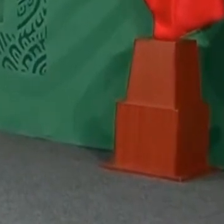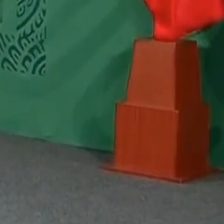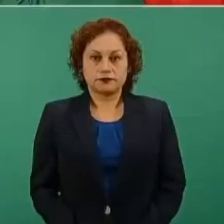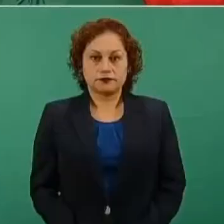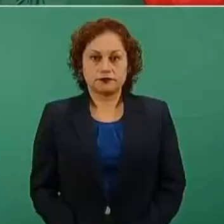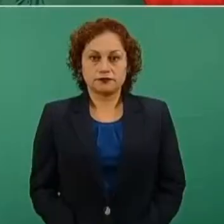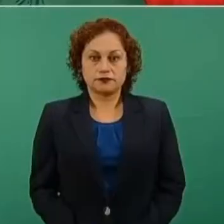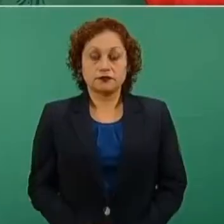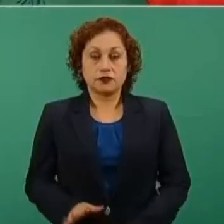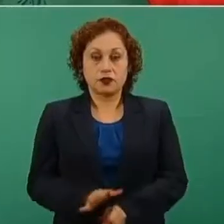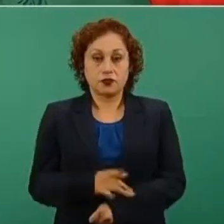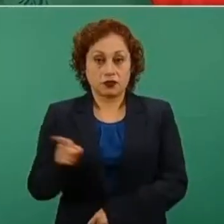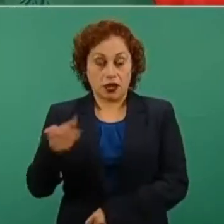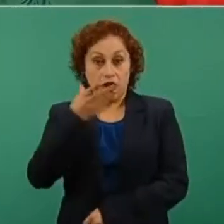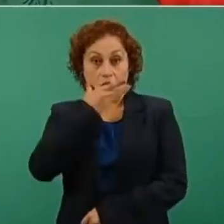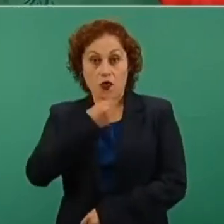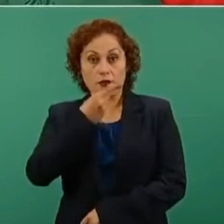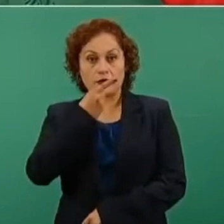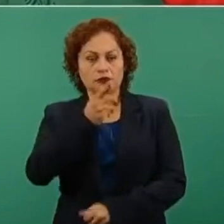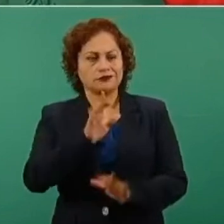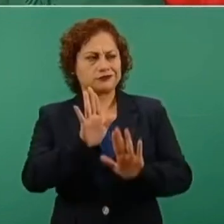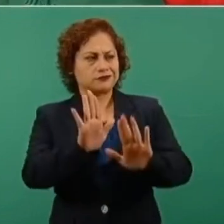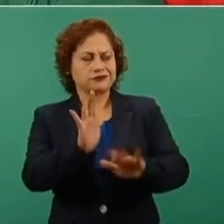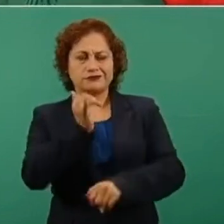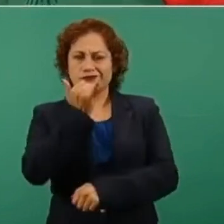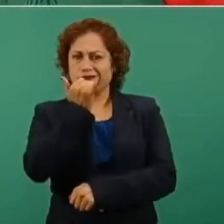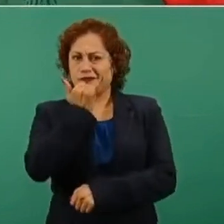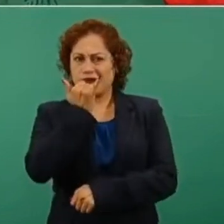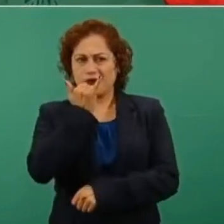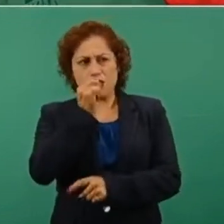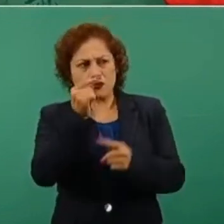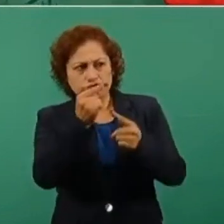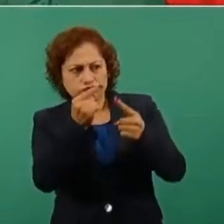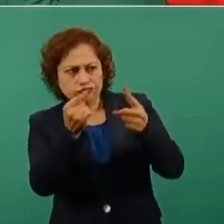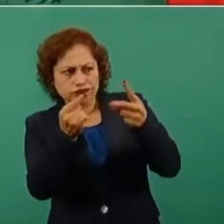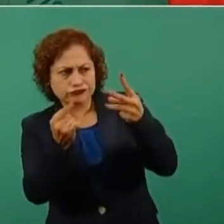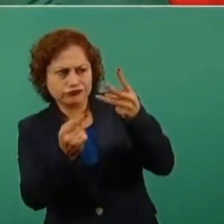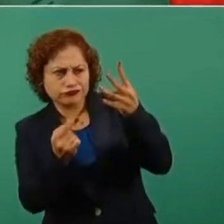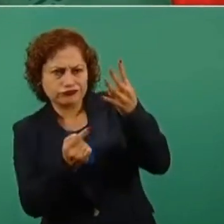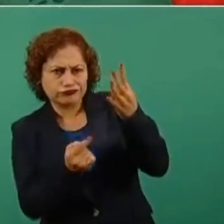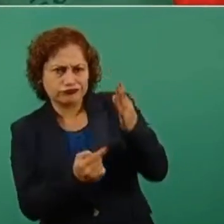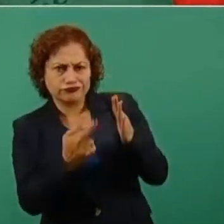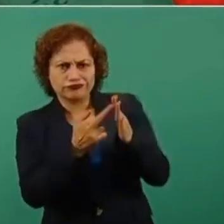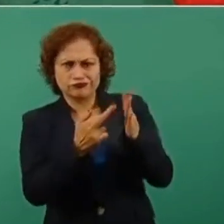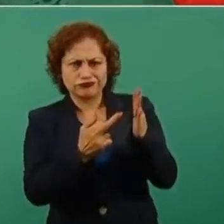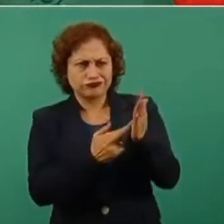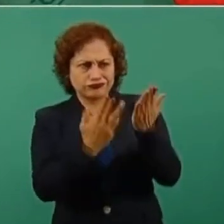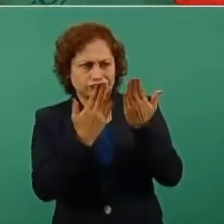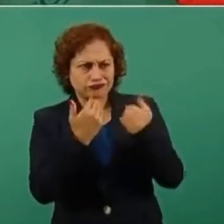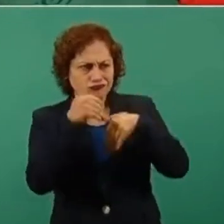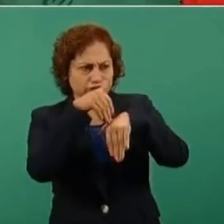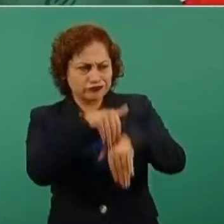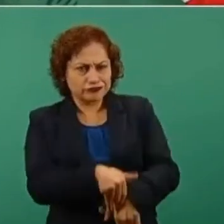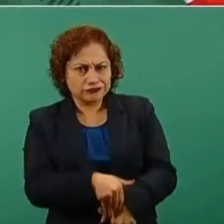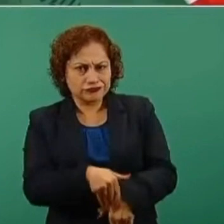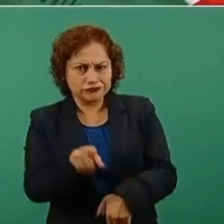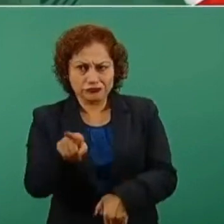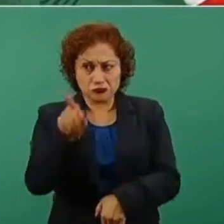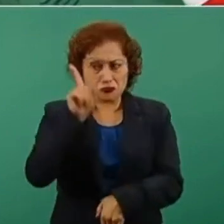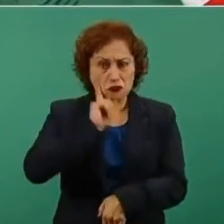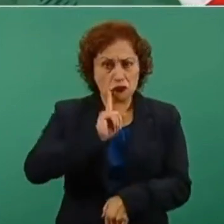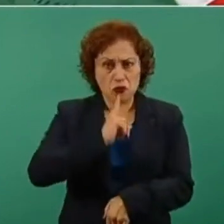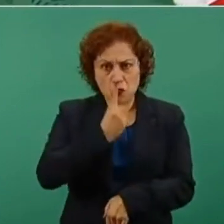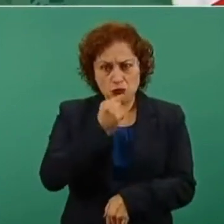cumpliendo los protocolos de seguridad, culpando a las mujeres policías y están